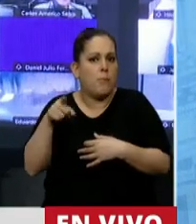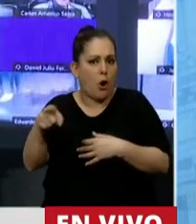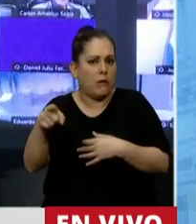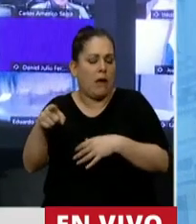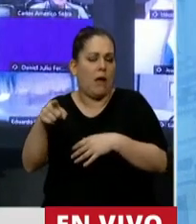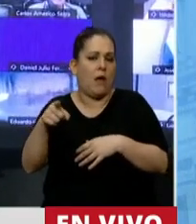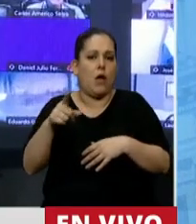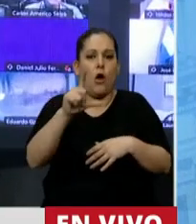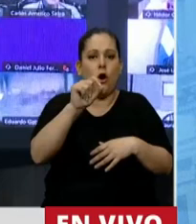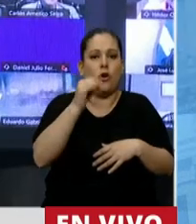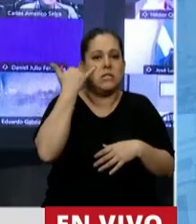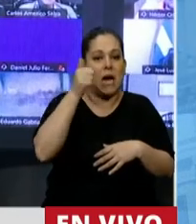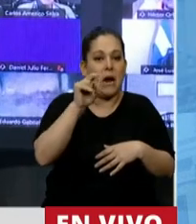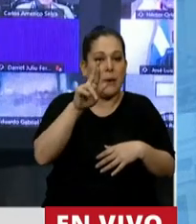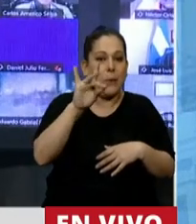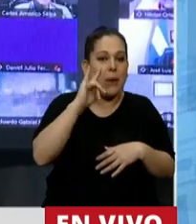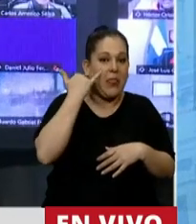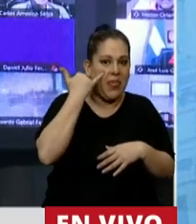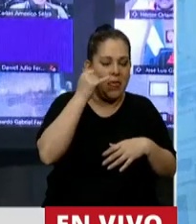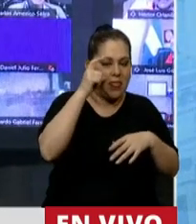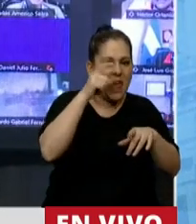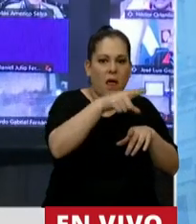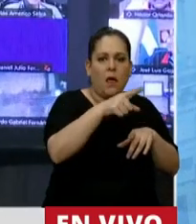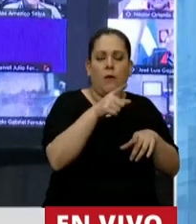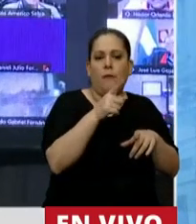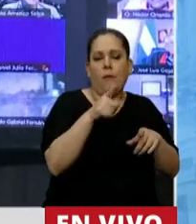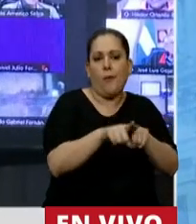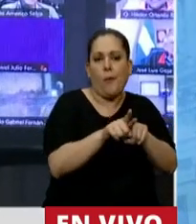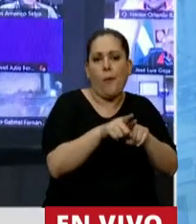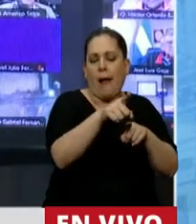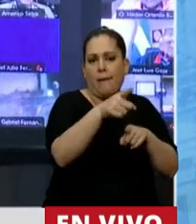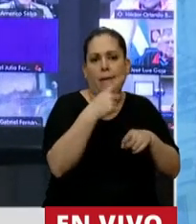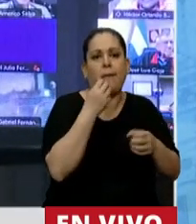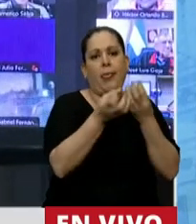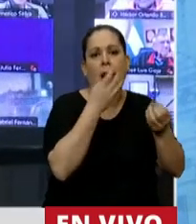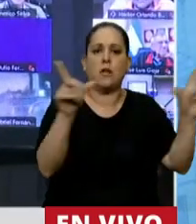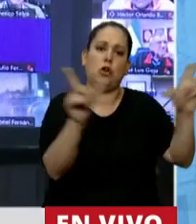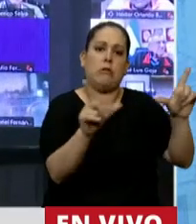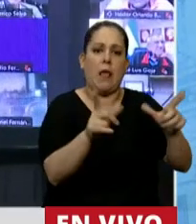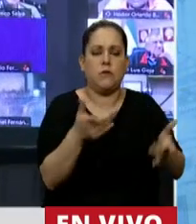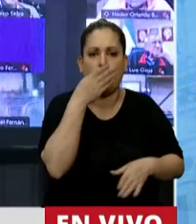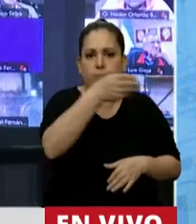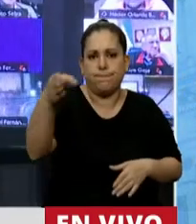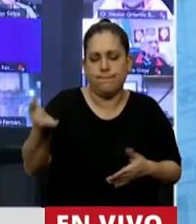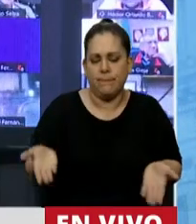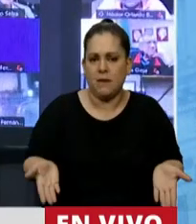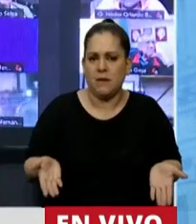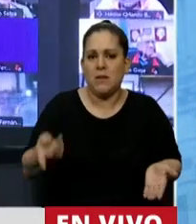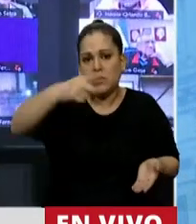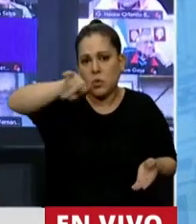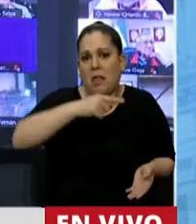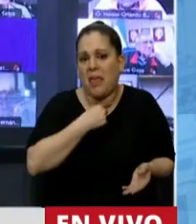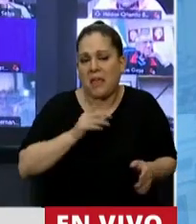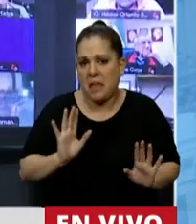después de haber reconocido que fragó la declaración jurada de ganancias junto con Manzanares. Deberíamos votar, si quieren,